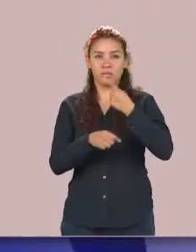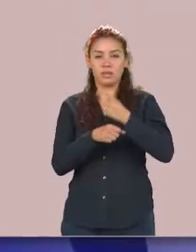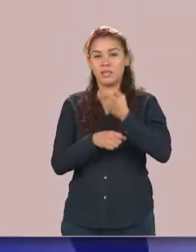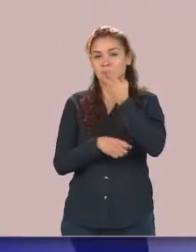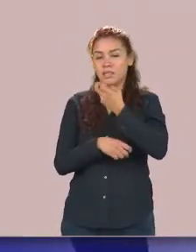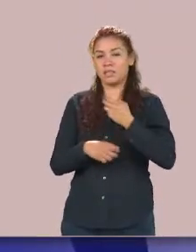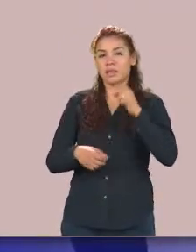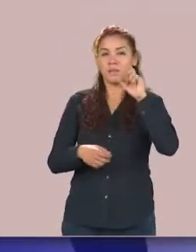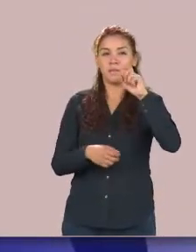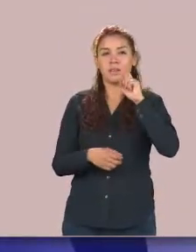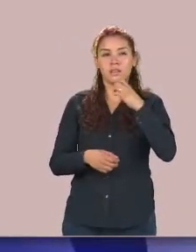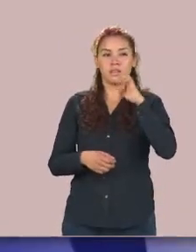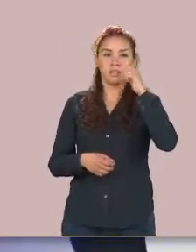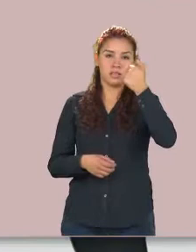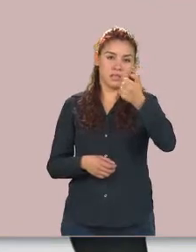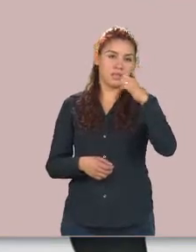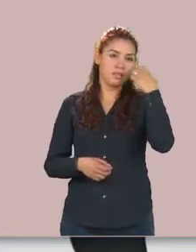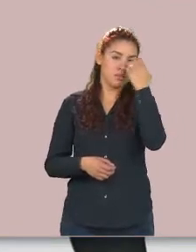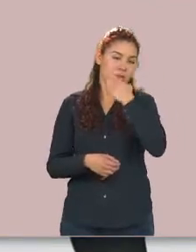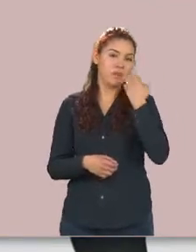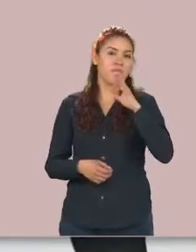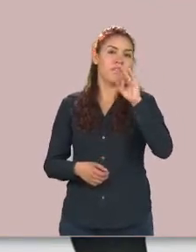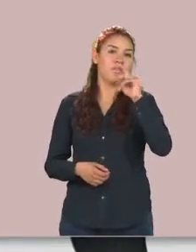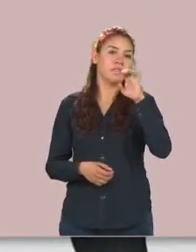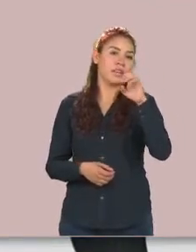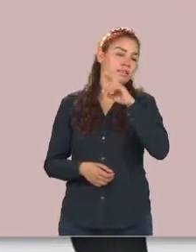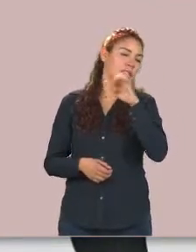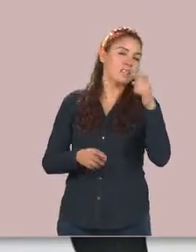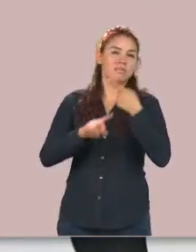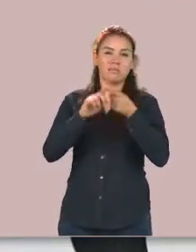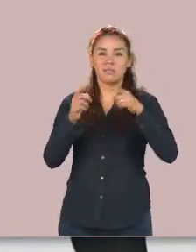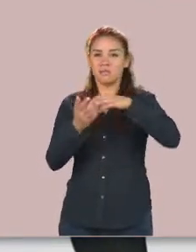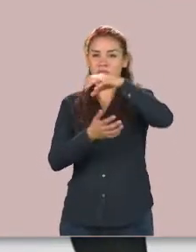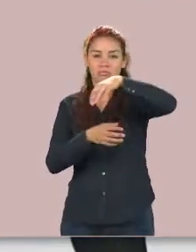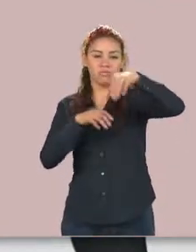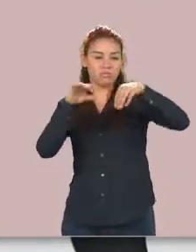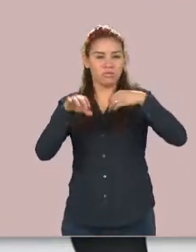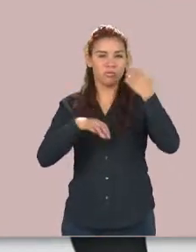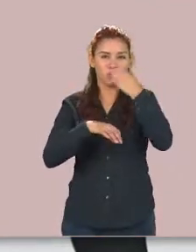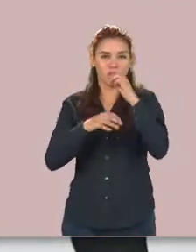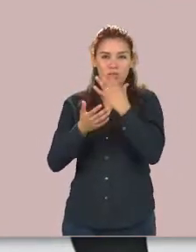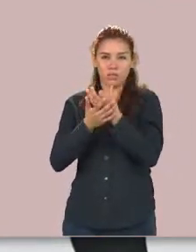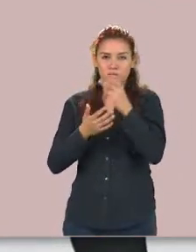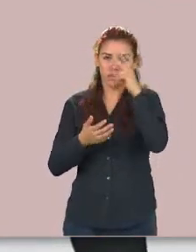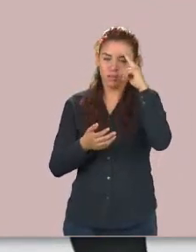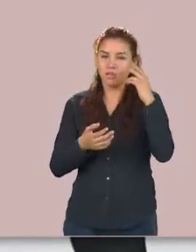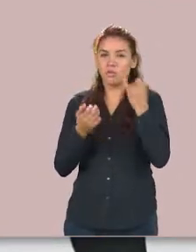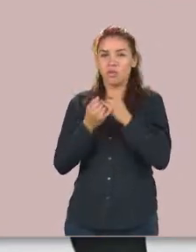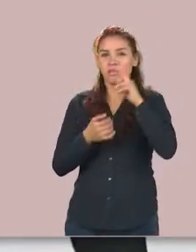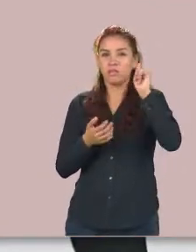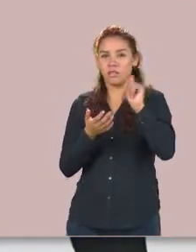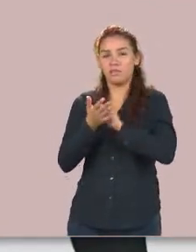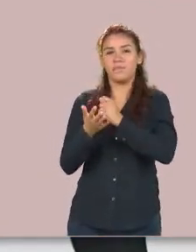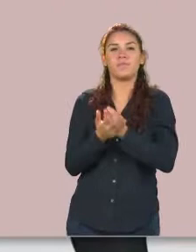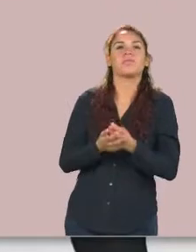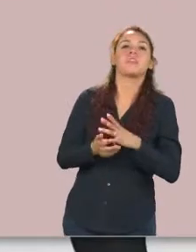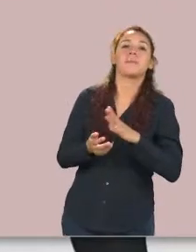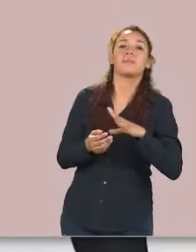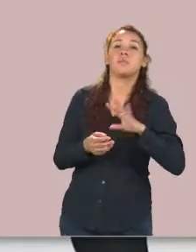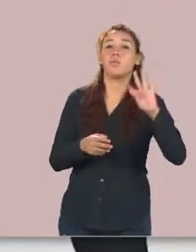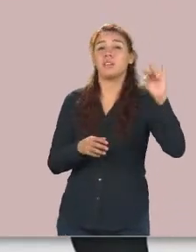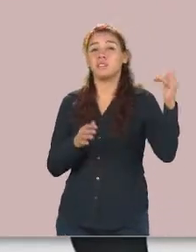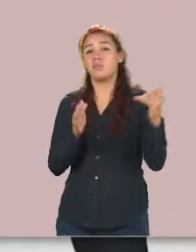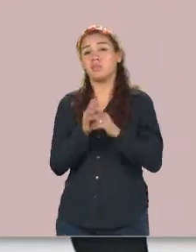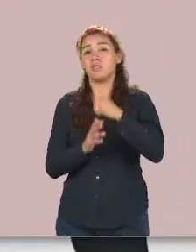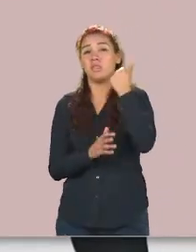escuelas facultades y unidades de esta institución los más de 40 mil alumnos y los más de 3 mil maestros pertenecientes